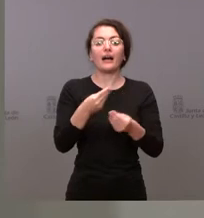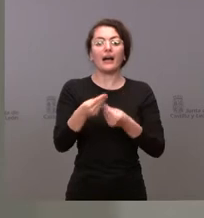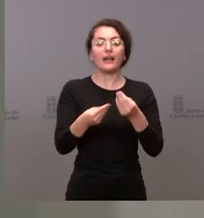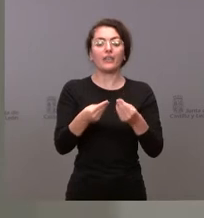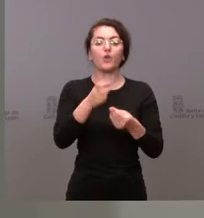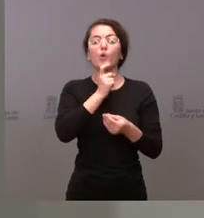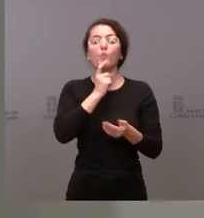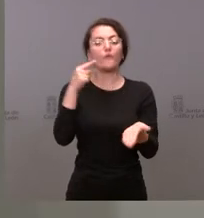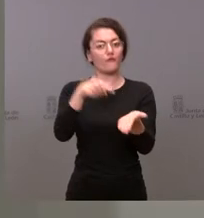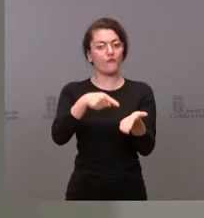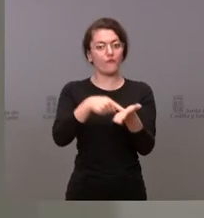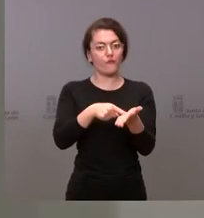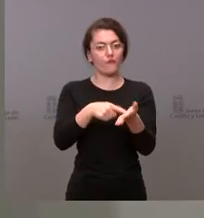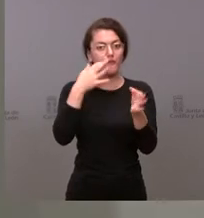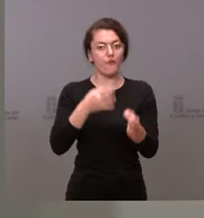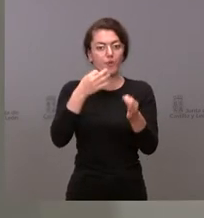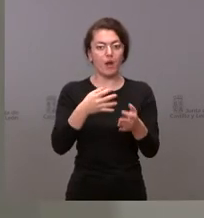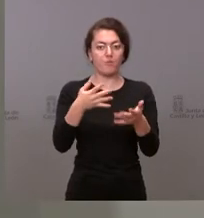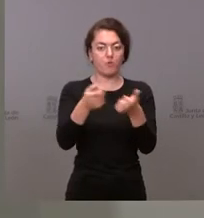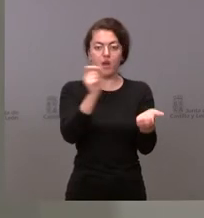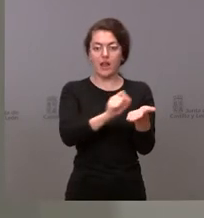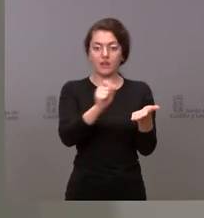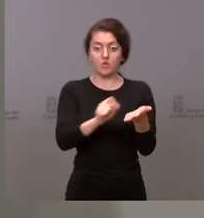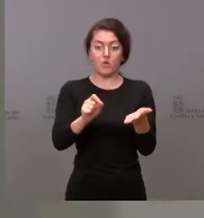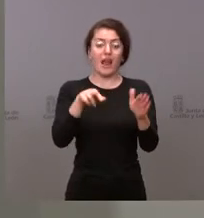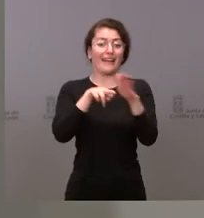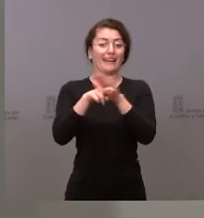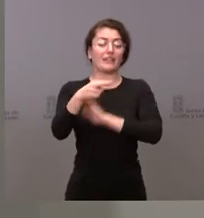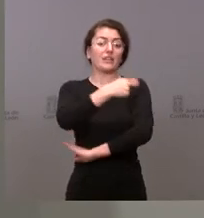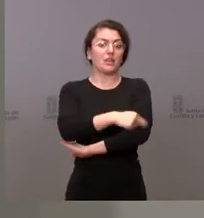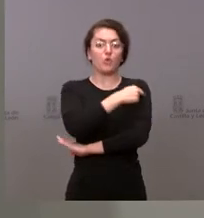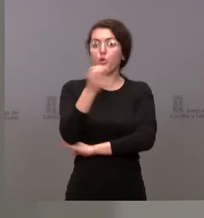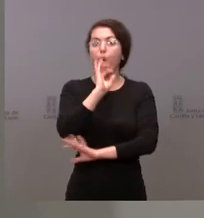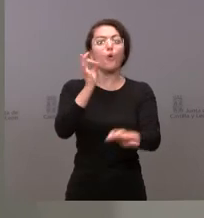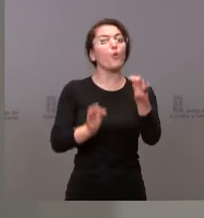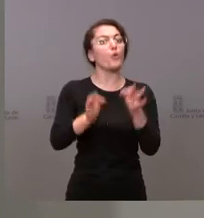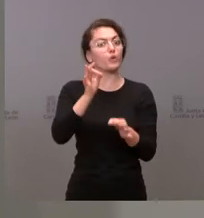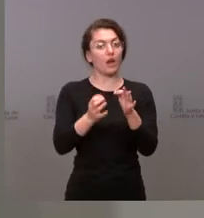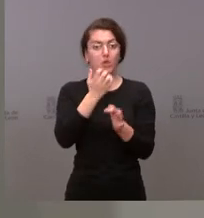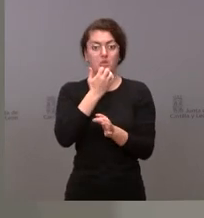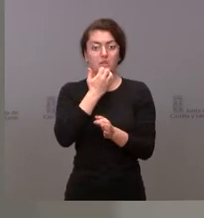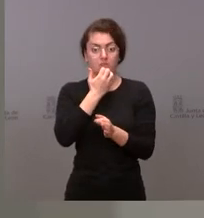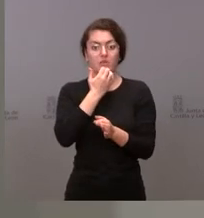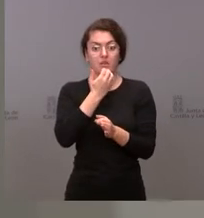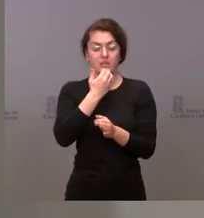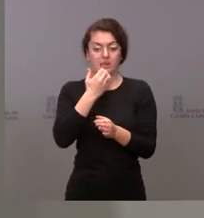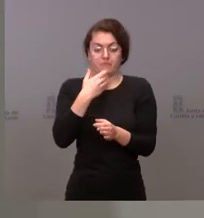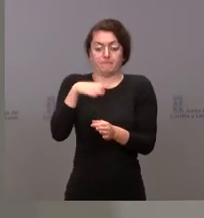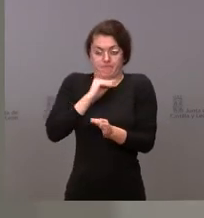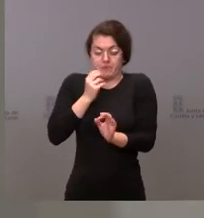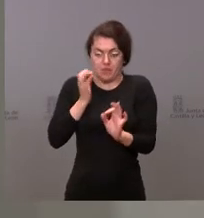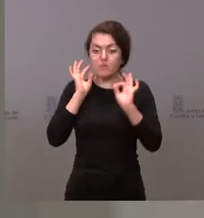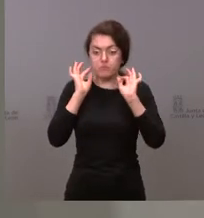por escrito tanto en la gerencia de salud o si fuera preciso en el juzgado si entendiesen que hay un incumplimiento saben que hay